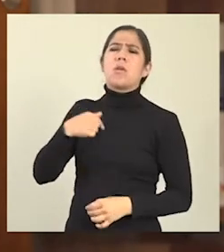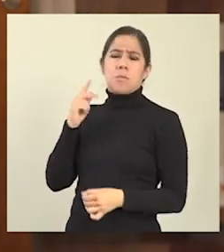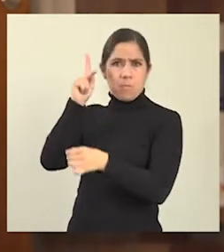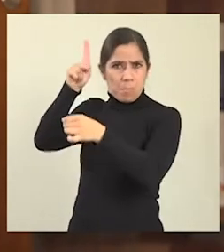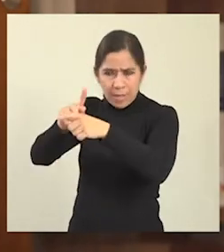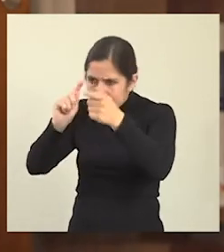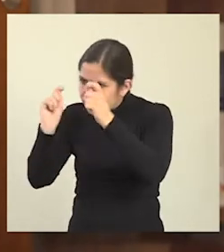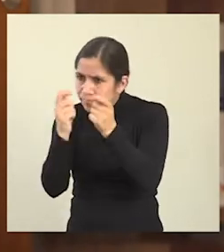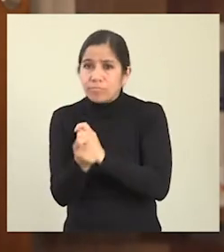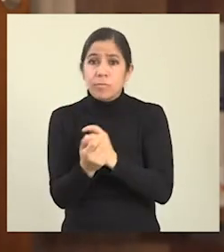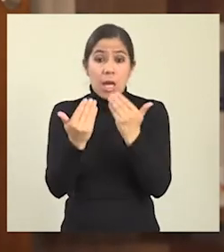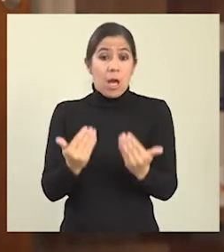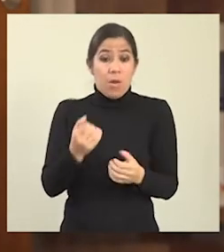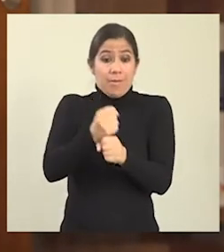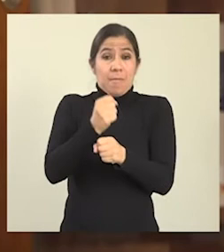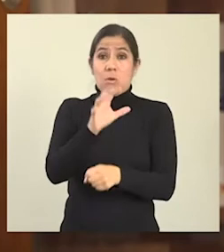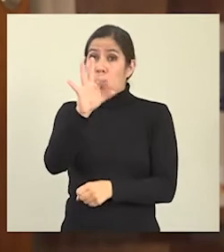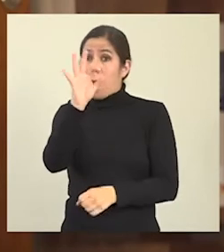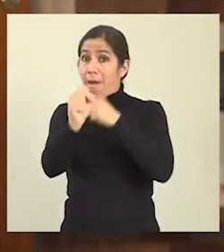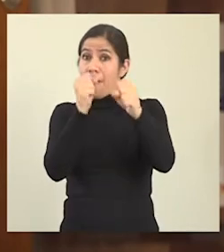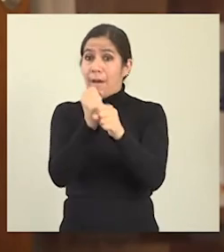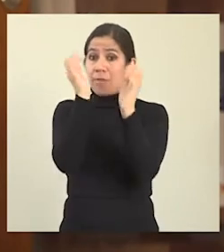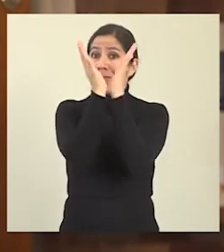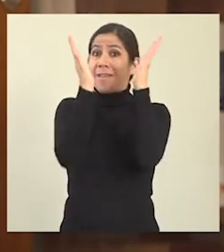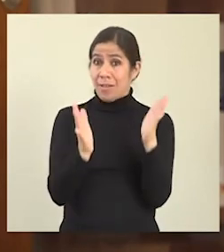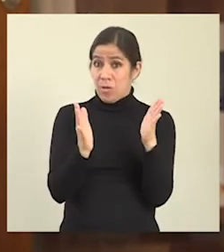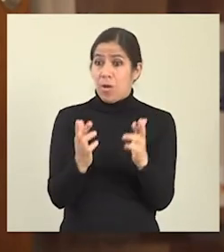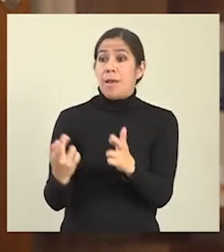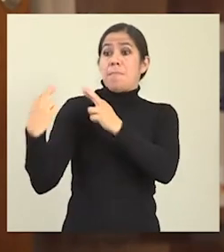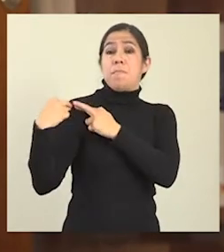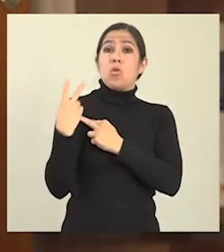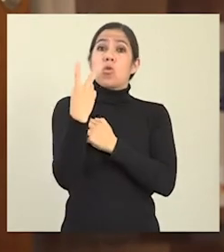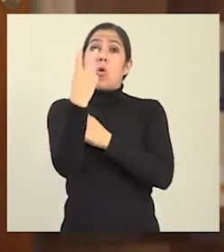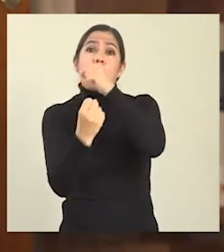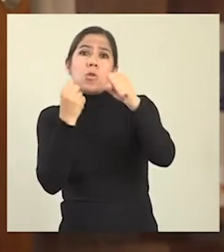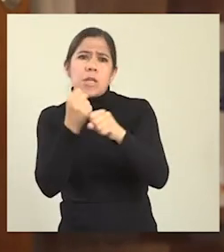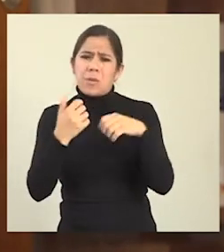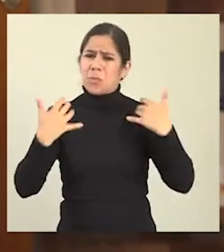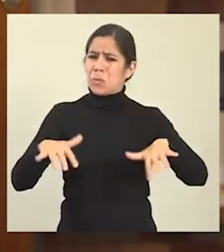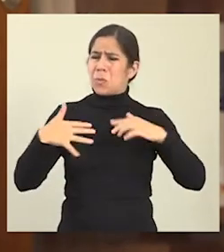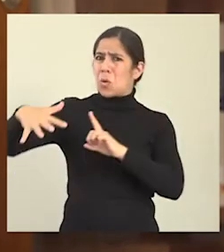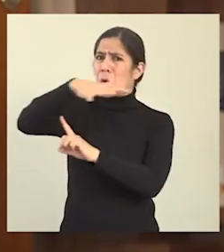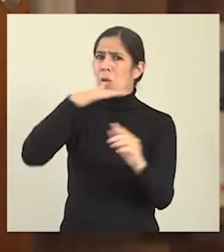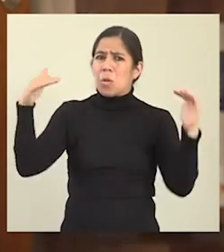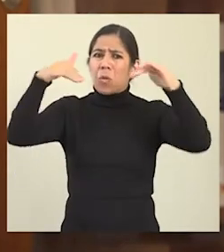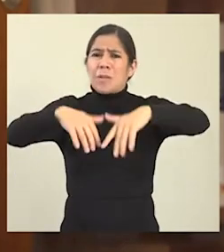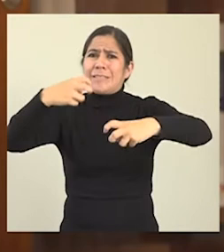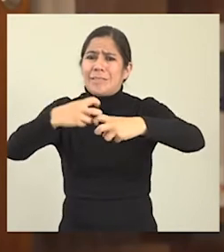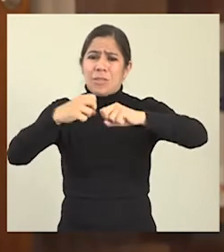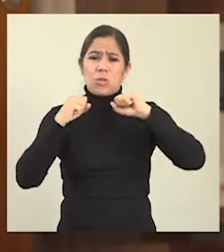Llevo nueve años en la Defensoría del Pueblo, de los cuales dos me ha tocado dirigirla, bajo escenarios altamente complejos,